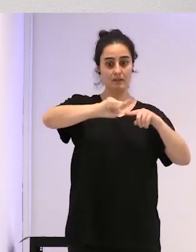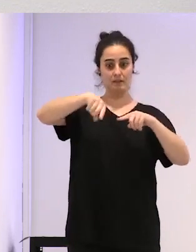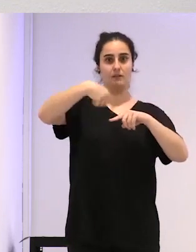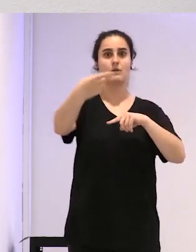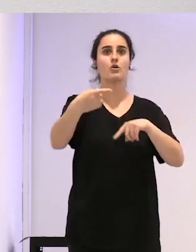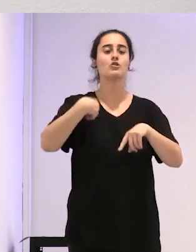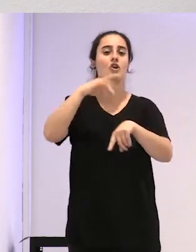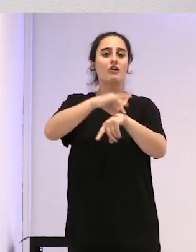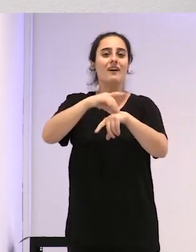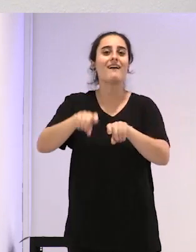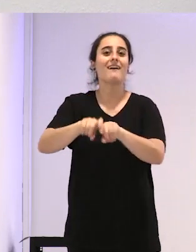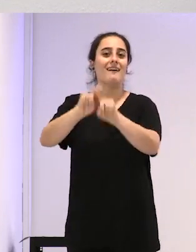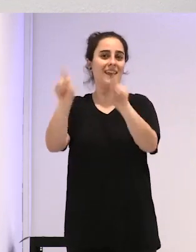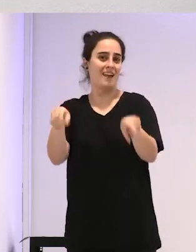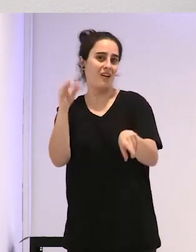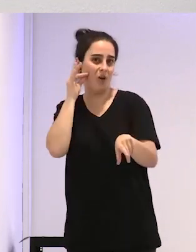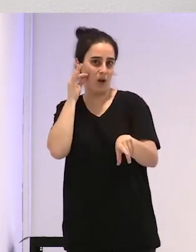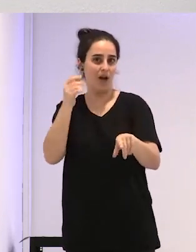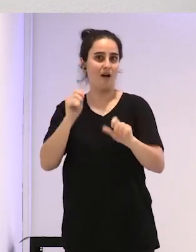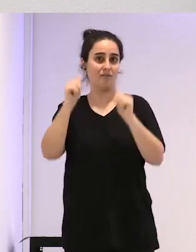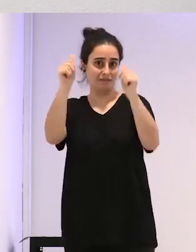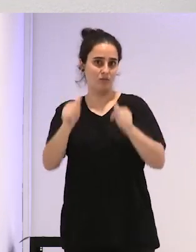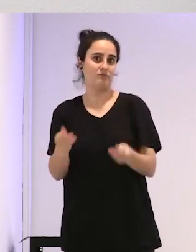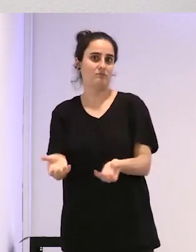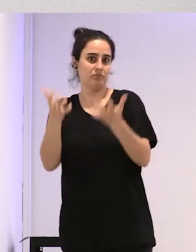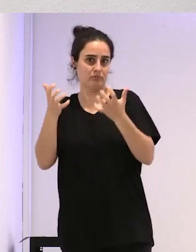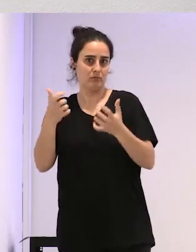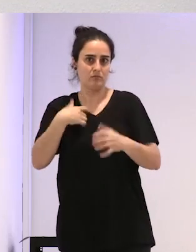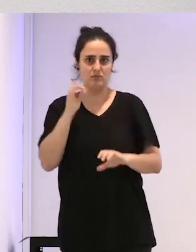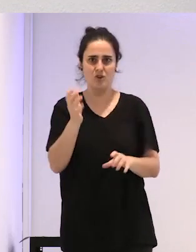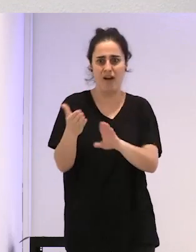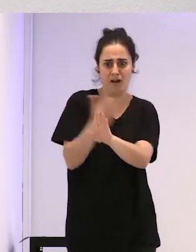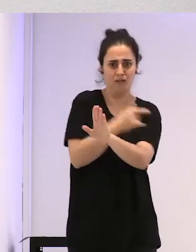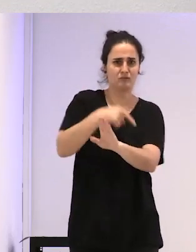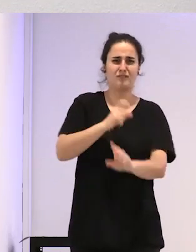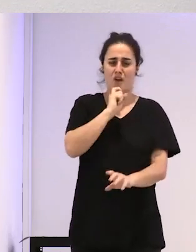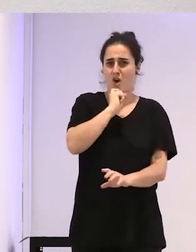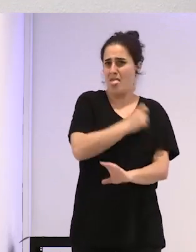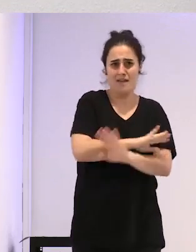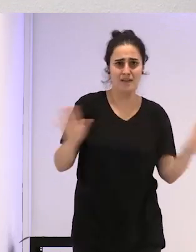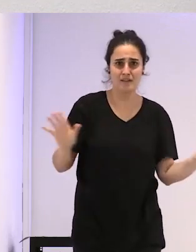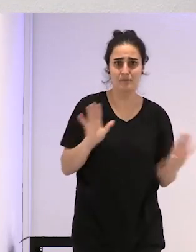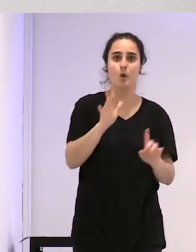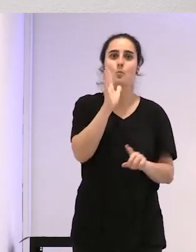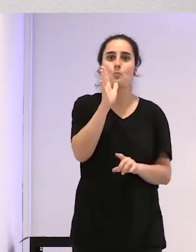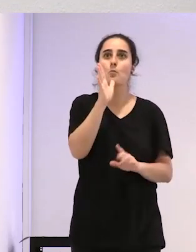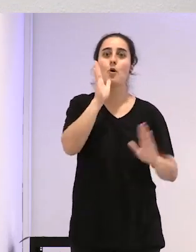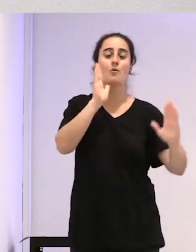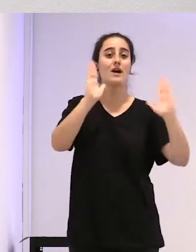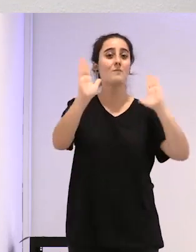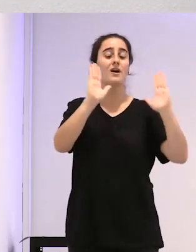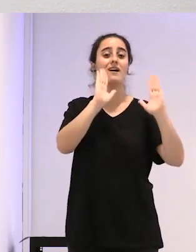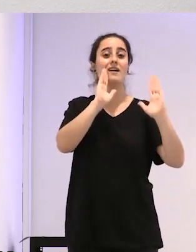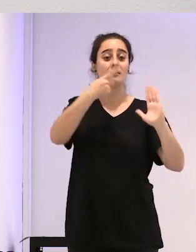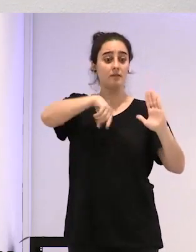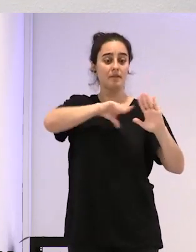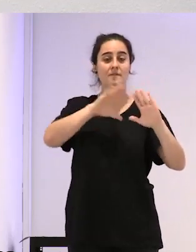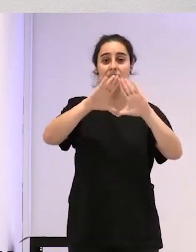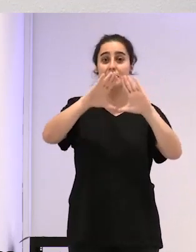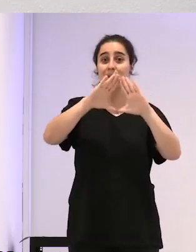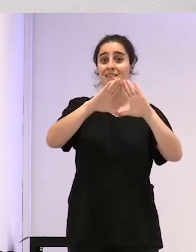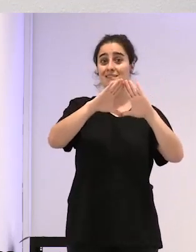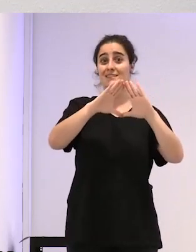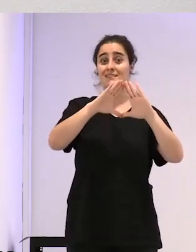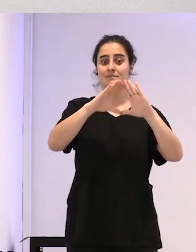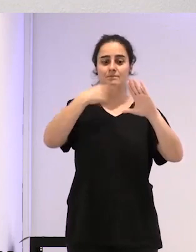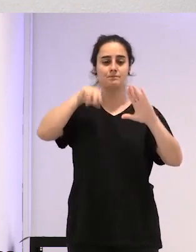de que odiaba la ginecología. Y era un poco para, bueno, porque en aquel momento desde el feminismo veíamos